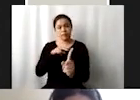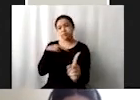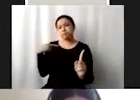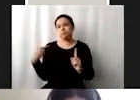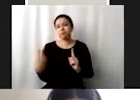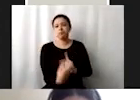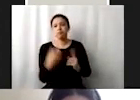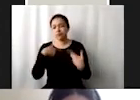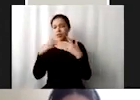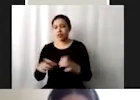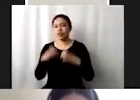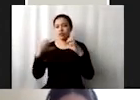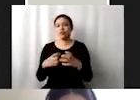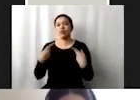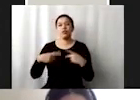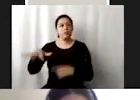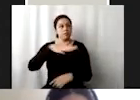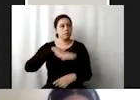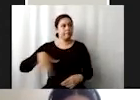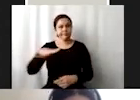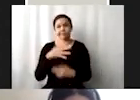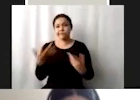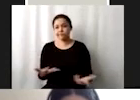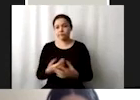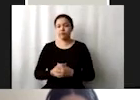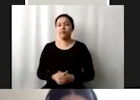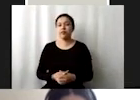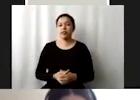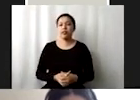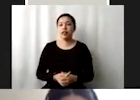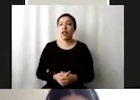el cuidado del medio ambiente y bueno otra meta